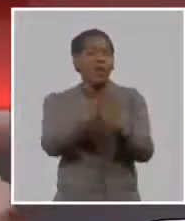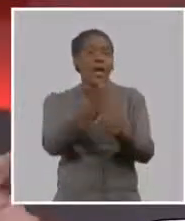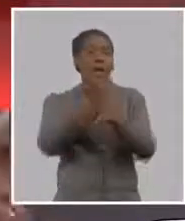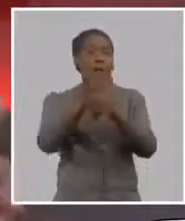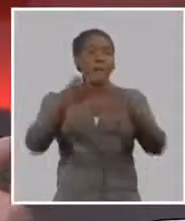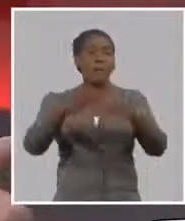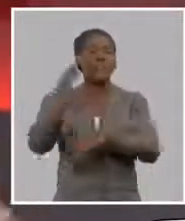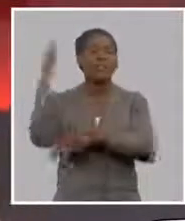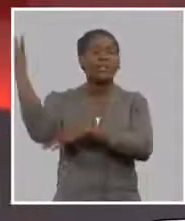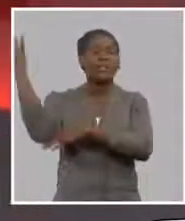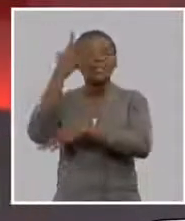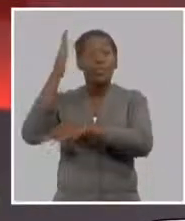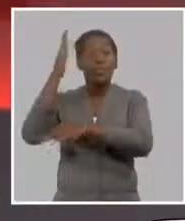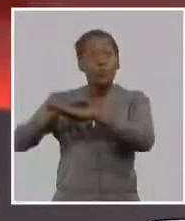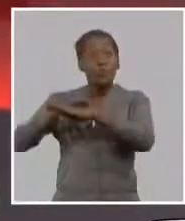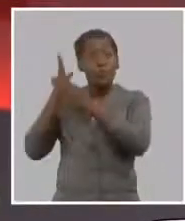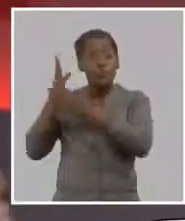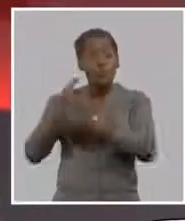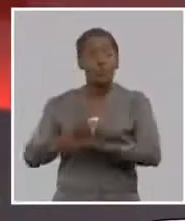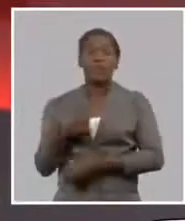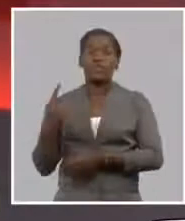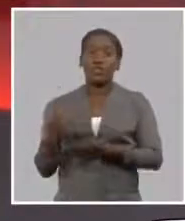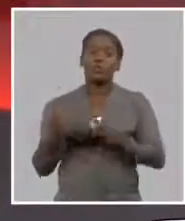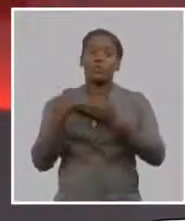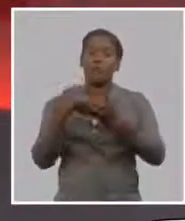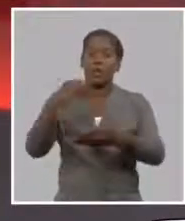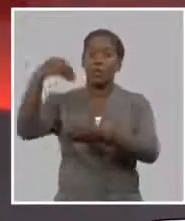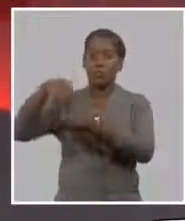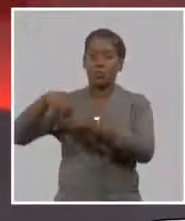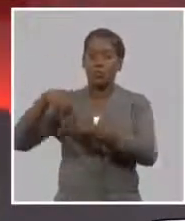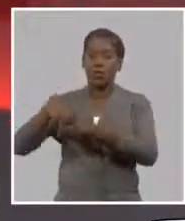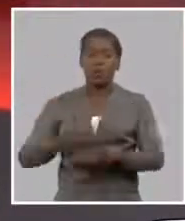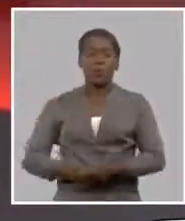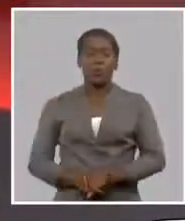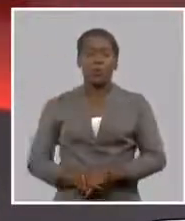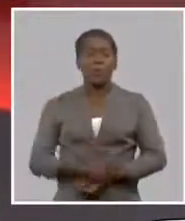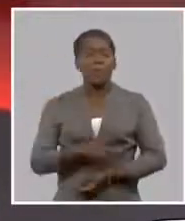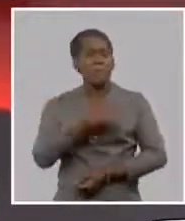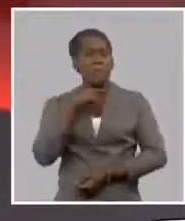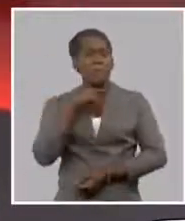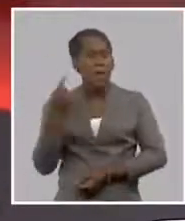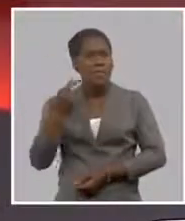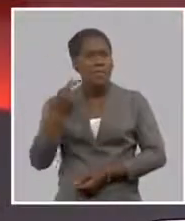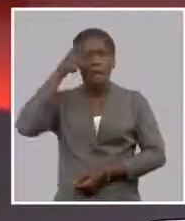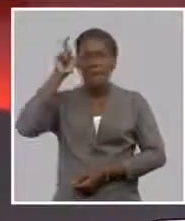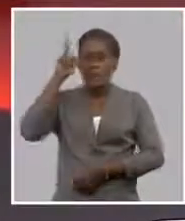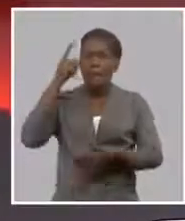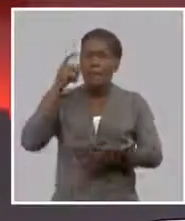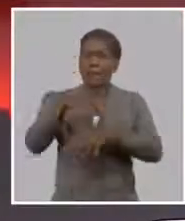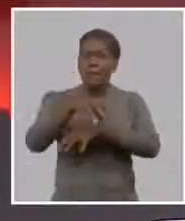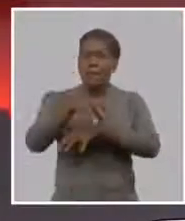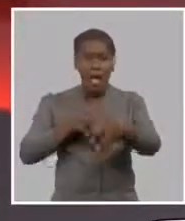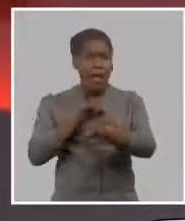equido acuícola o sea tenemos una serie de productos que abarcan una gran gama de